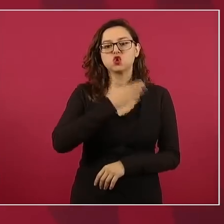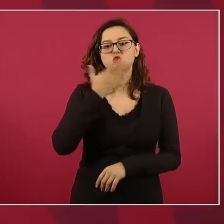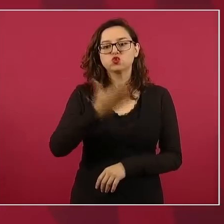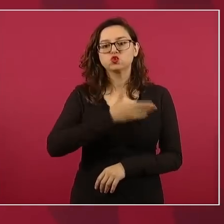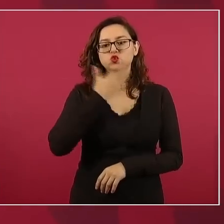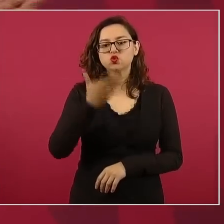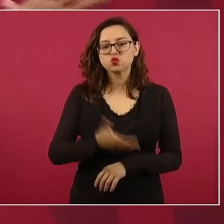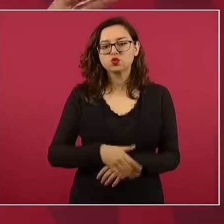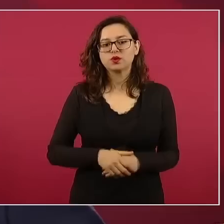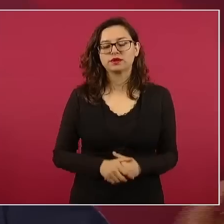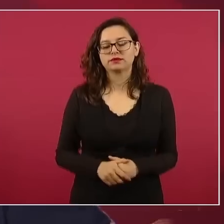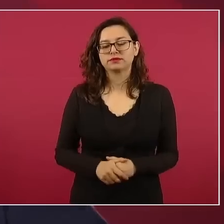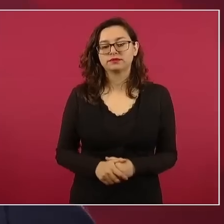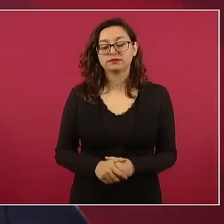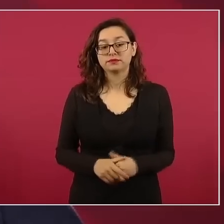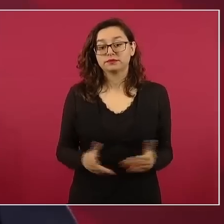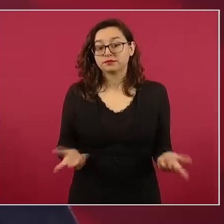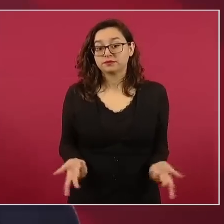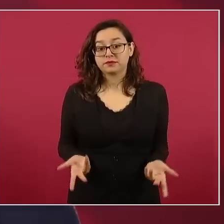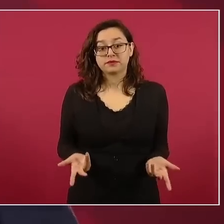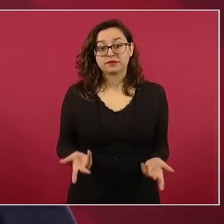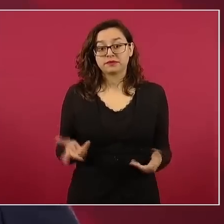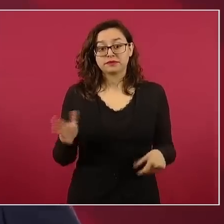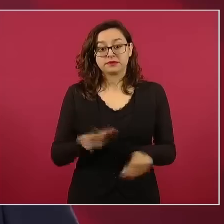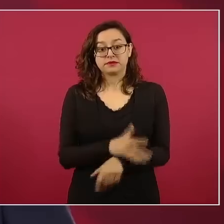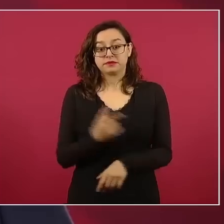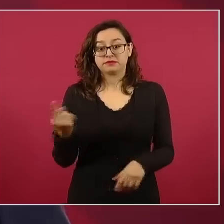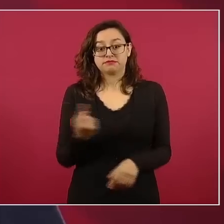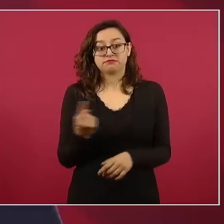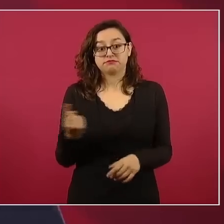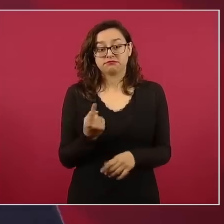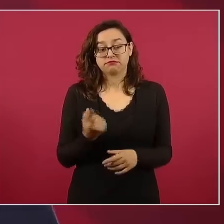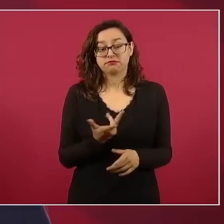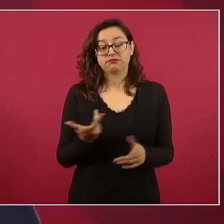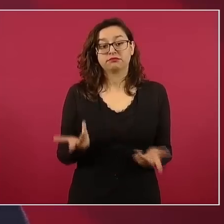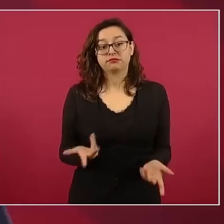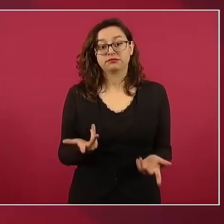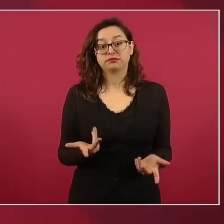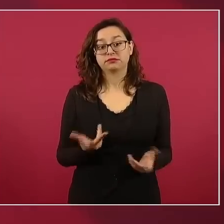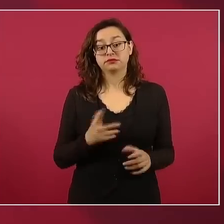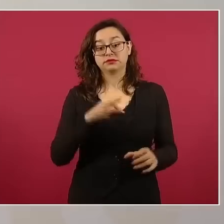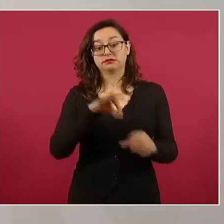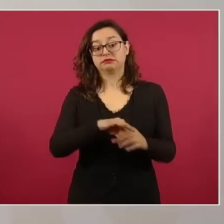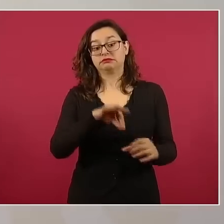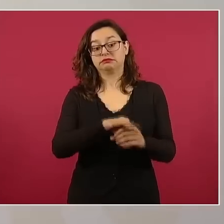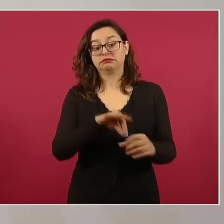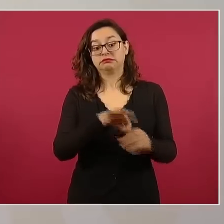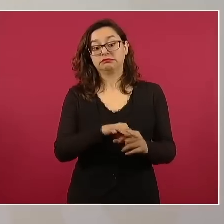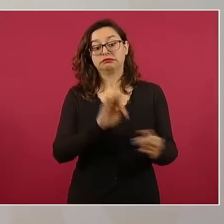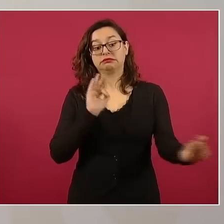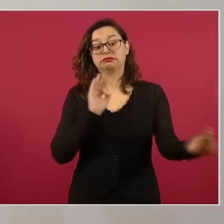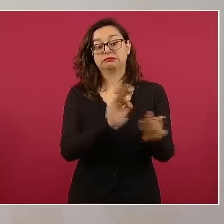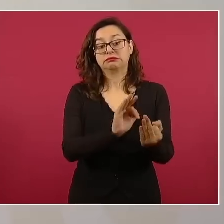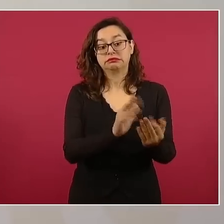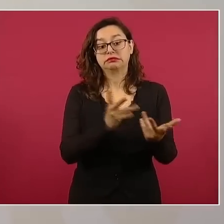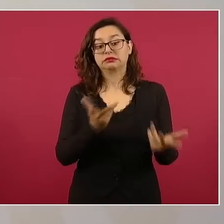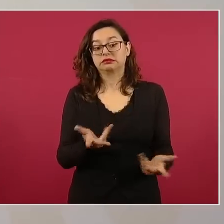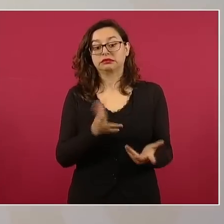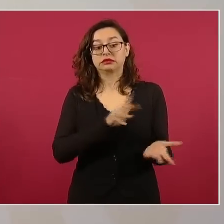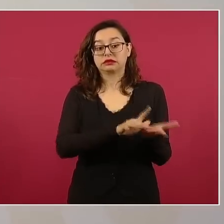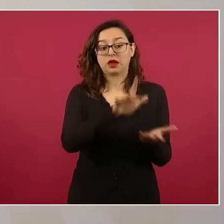porque supuestamente afectan electoralmente a quien